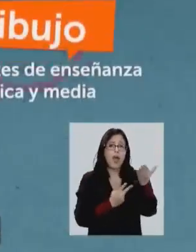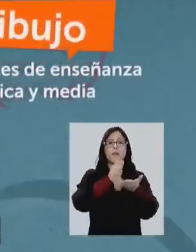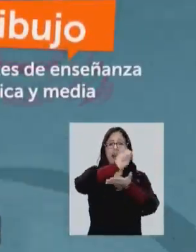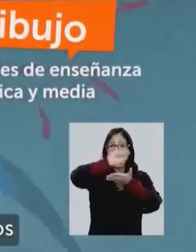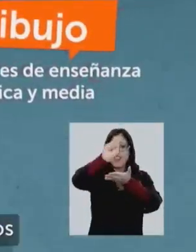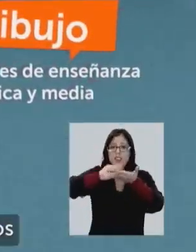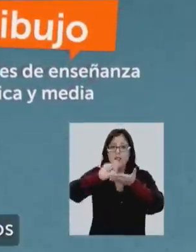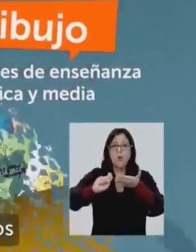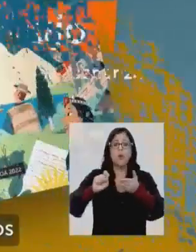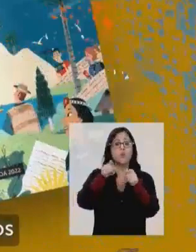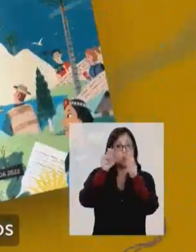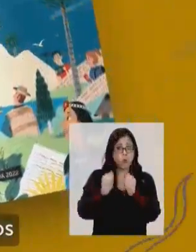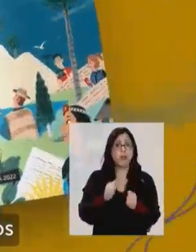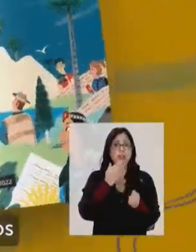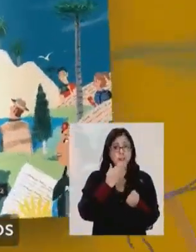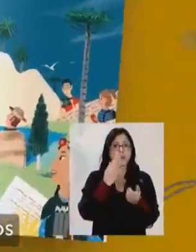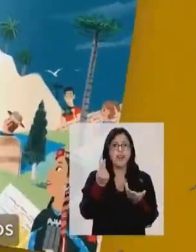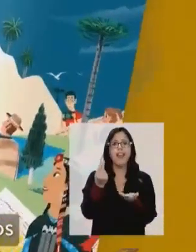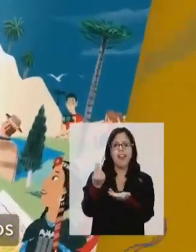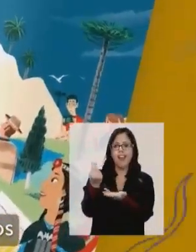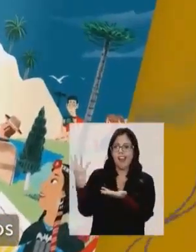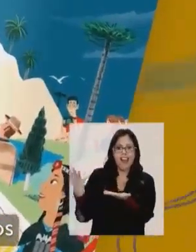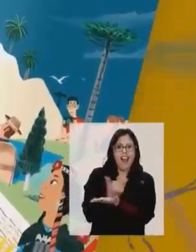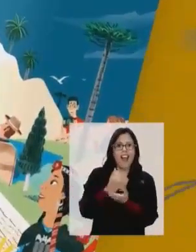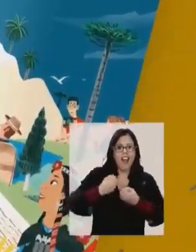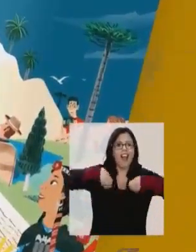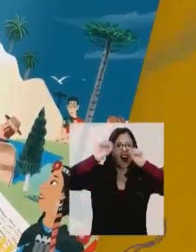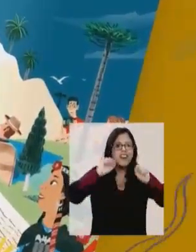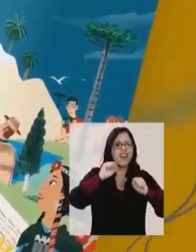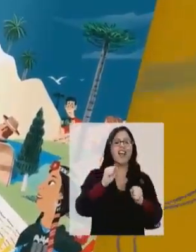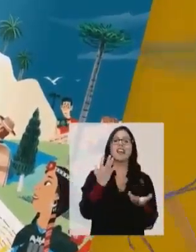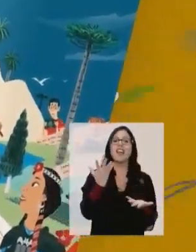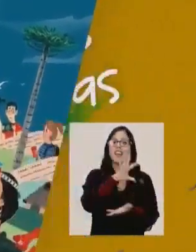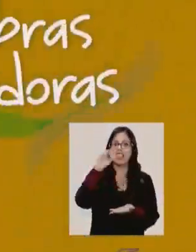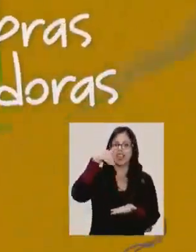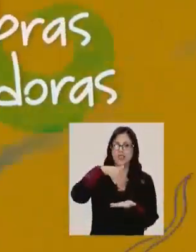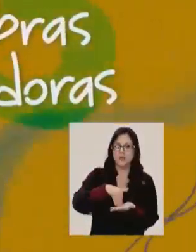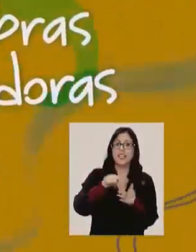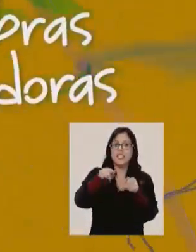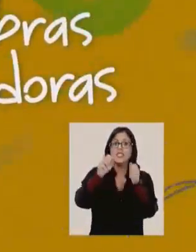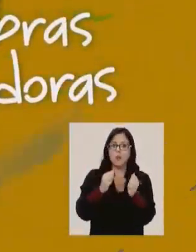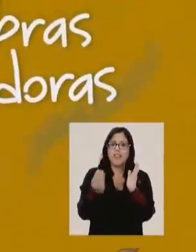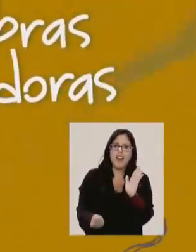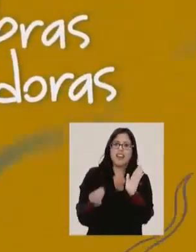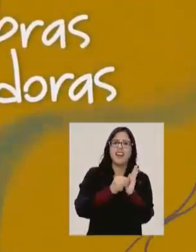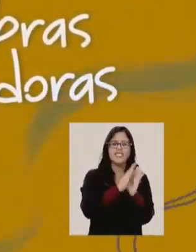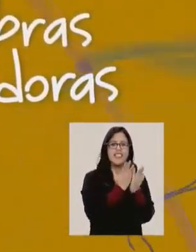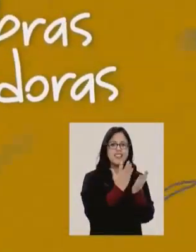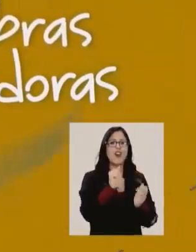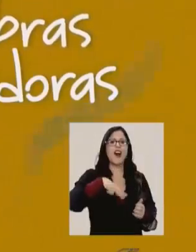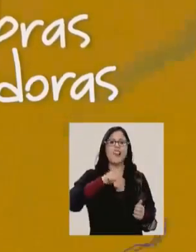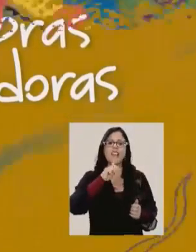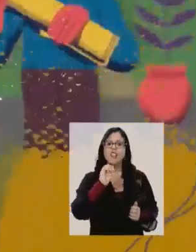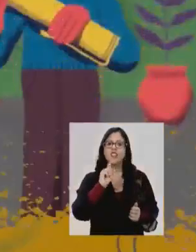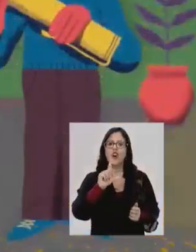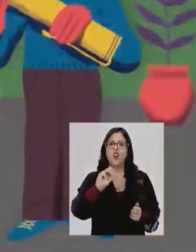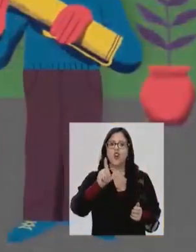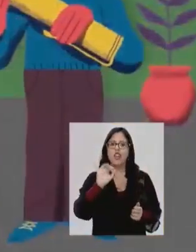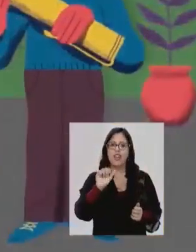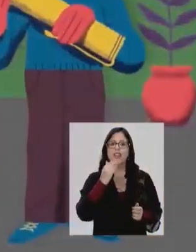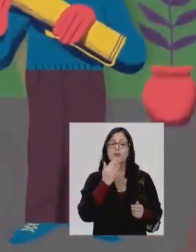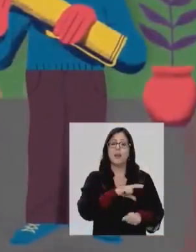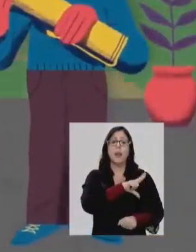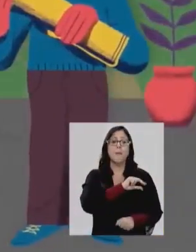y dibujos. Podrás ganar hasta medio millón de pesos y tu obra seleccionada será incluida en el Libro Antología. Y este año también